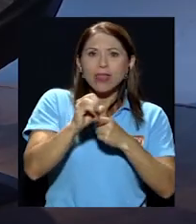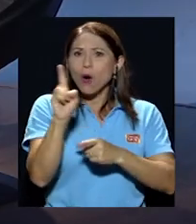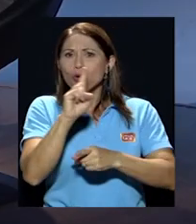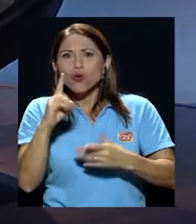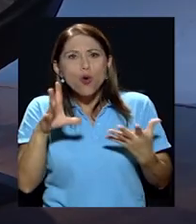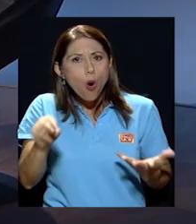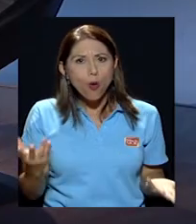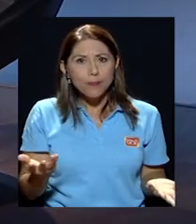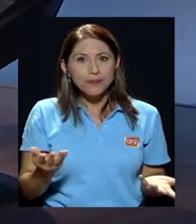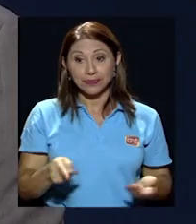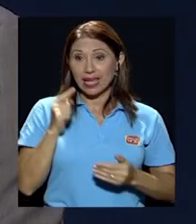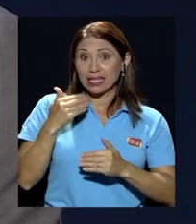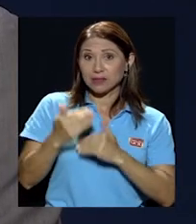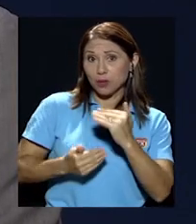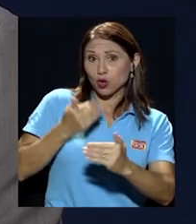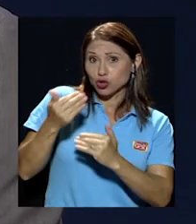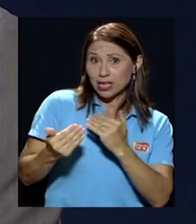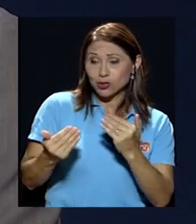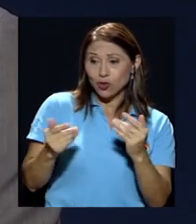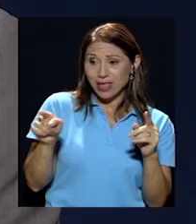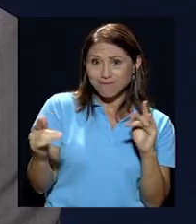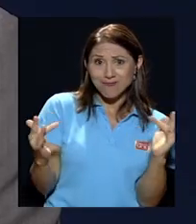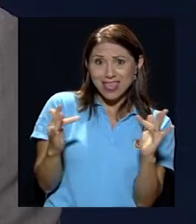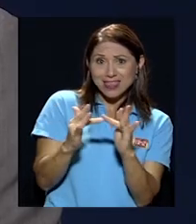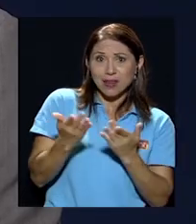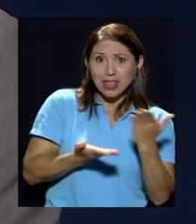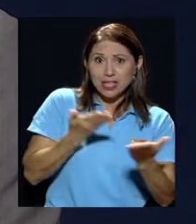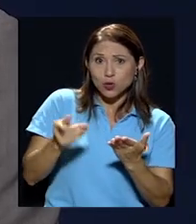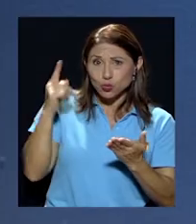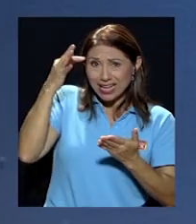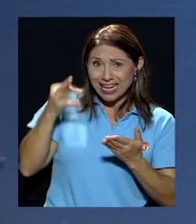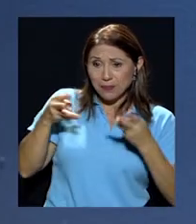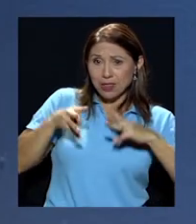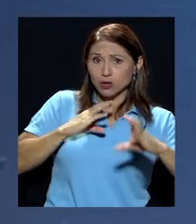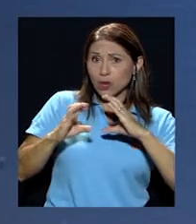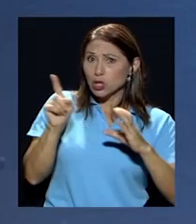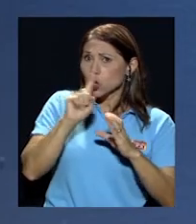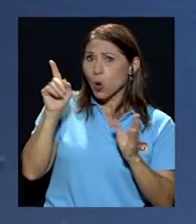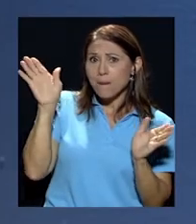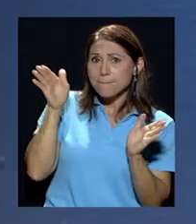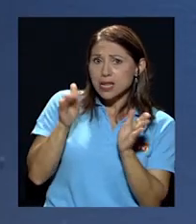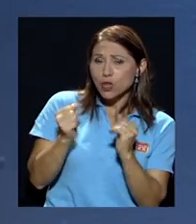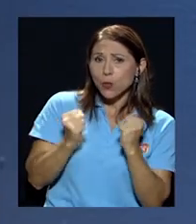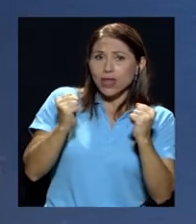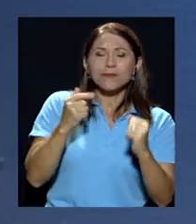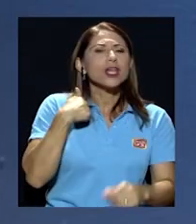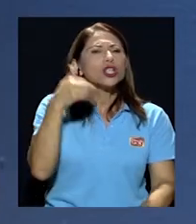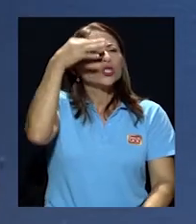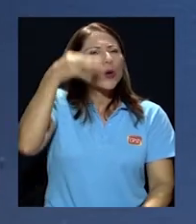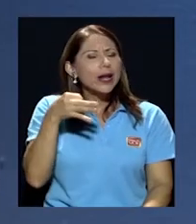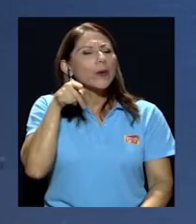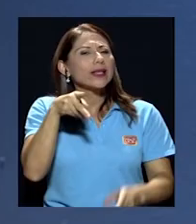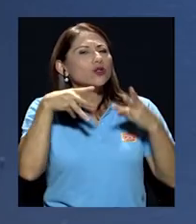En ese proceso de intermediación, ¿esos medios usted no cree que han perdido poder? Yo creo que esos medios han ido